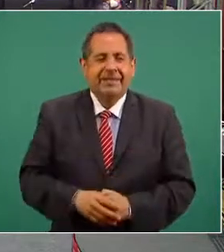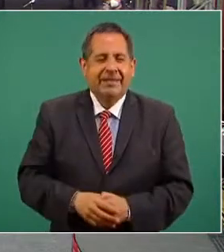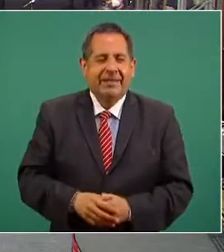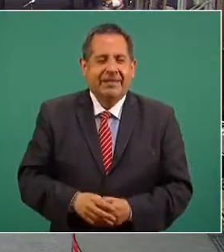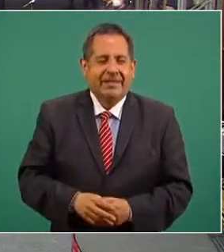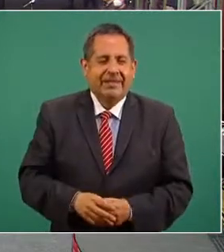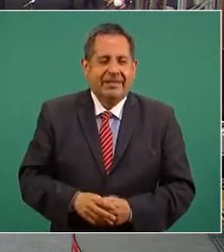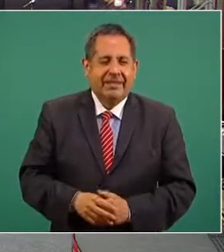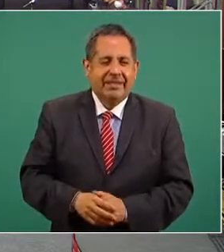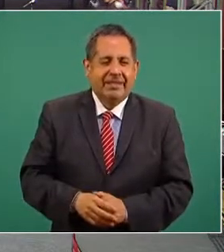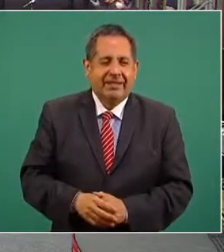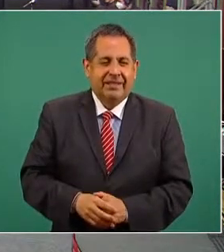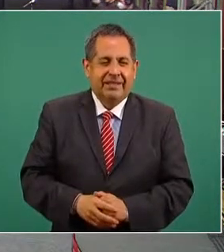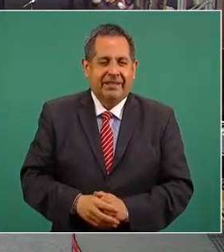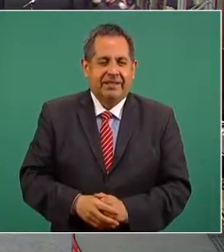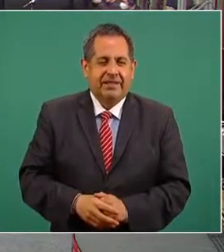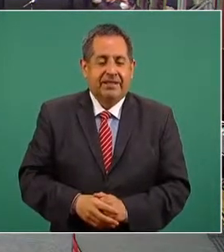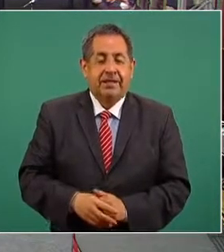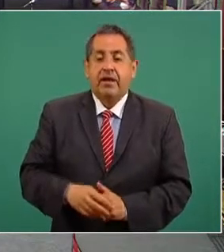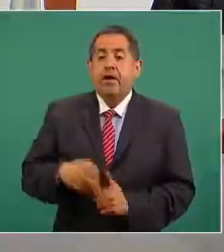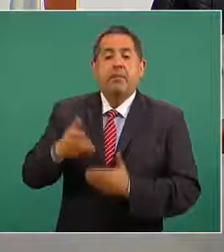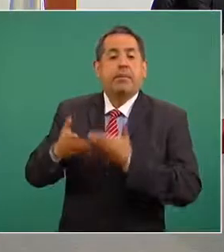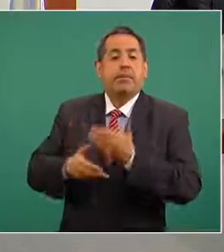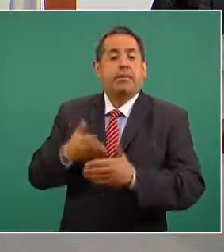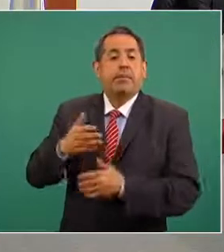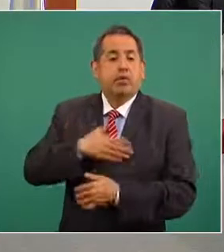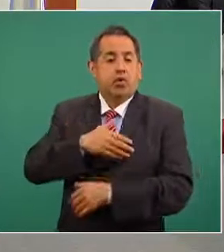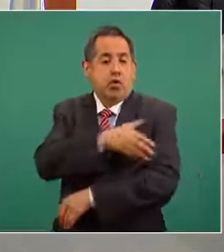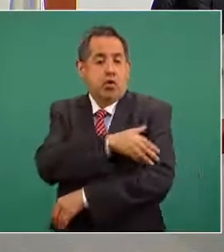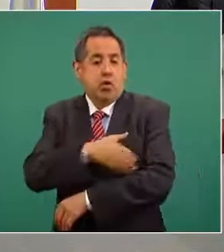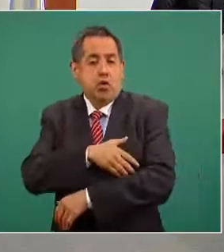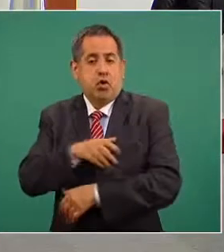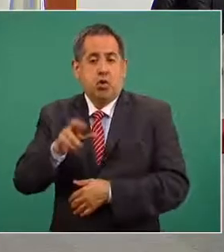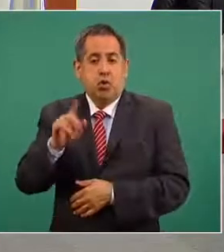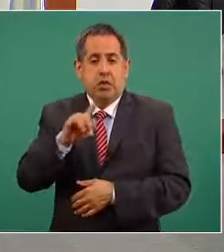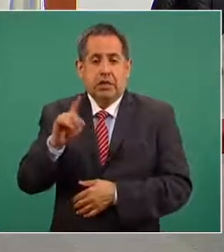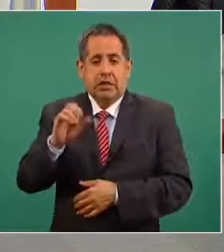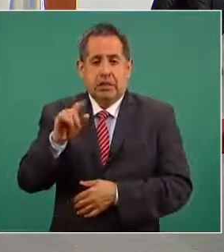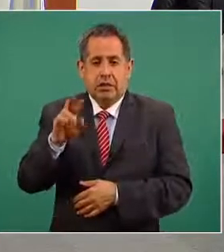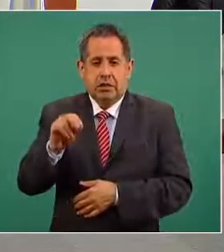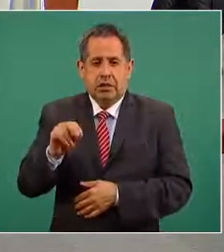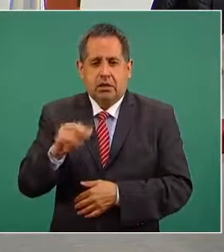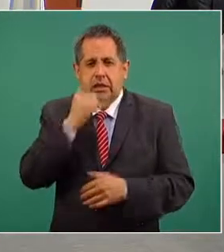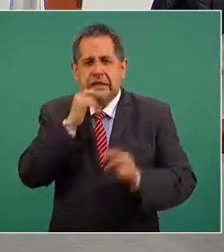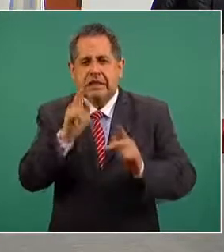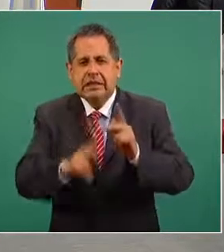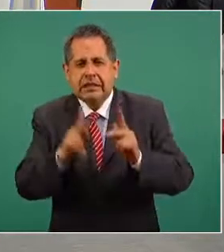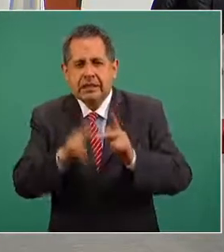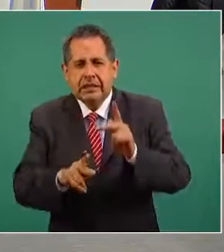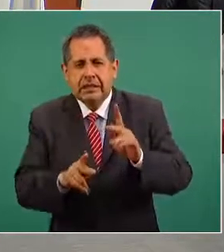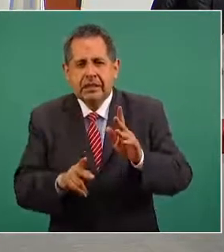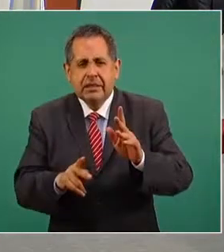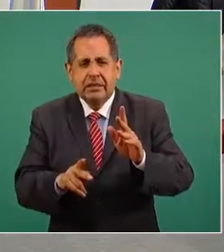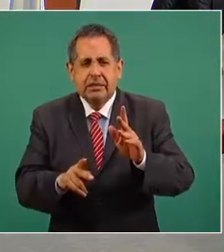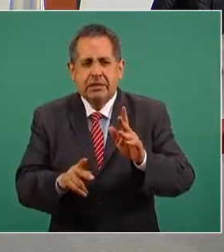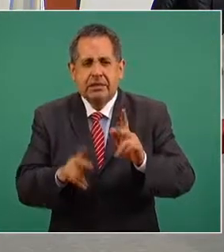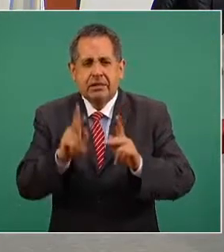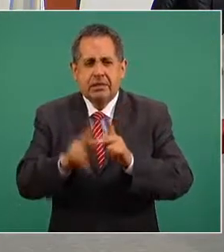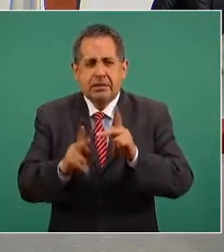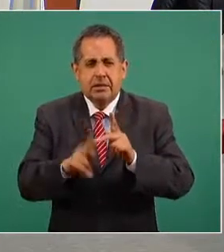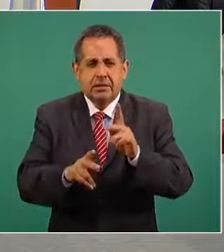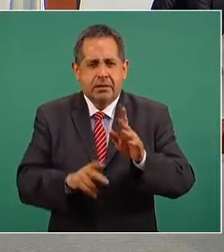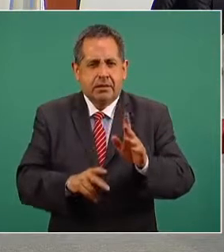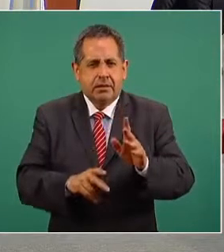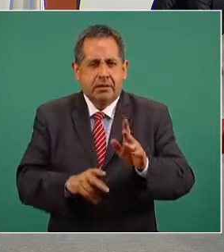José de Jesús Ruiz Castro soy servidor de la nación y el día de hoy nos encontramos en el hospital nada más para